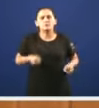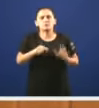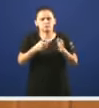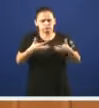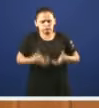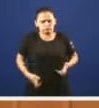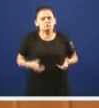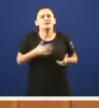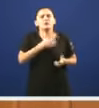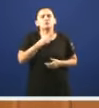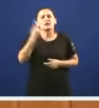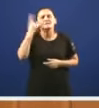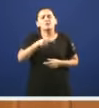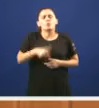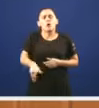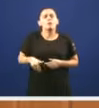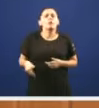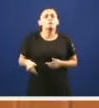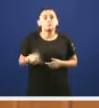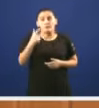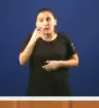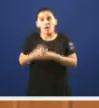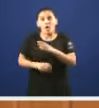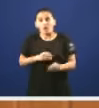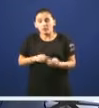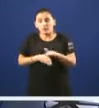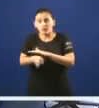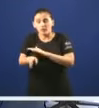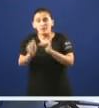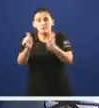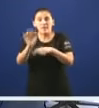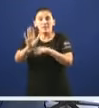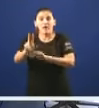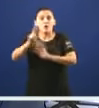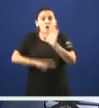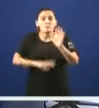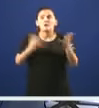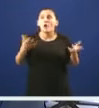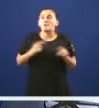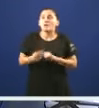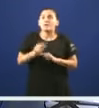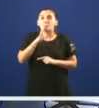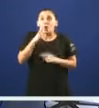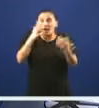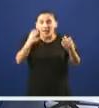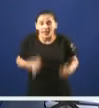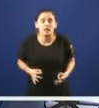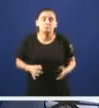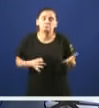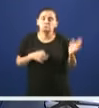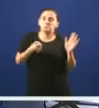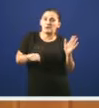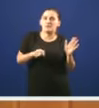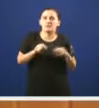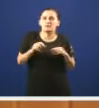escrito nos gustaría saber cando si é que van facer vai entrar esa norma e que medidas van a tomar porque a realidade é que están parece ser